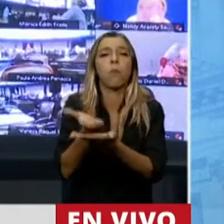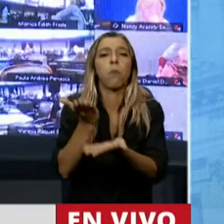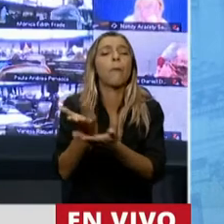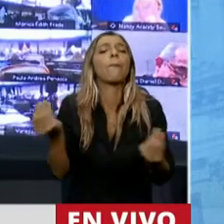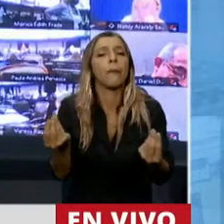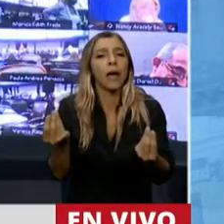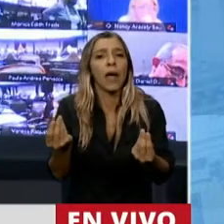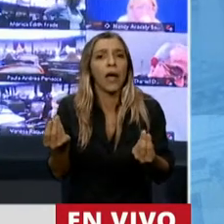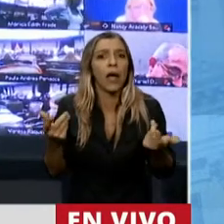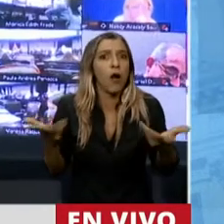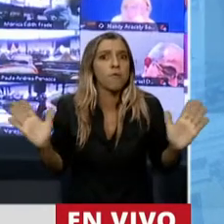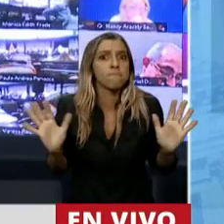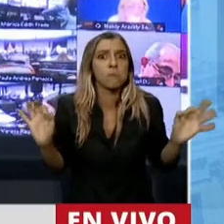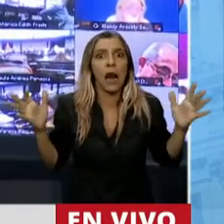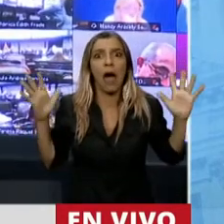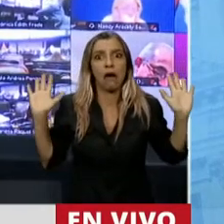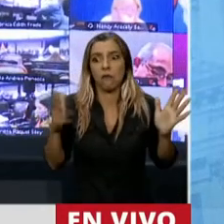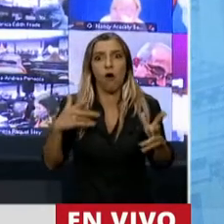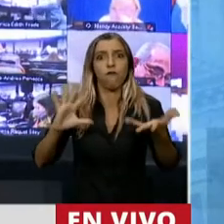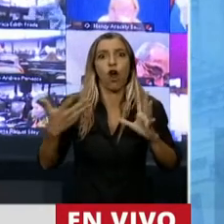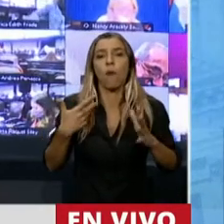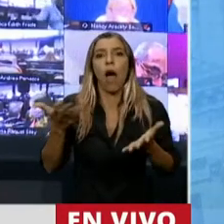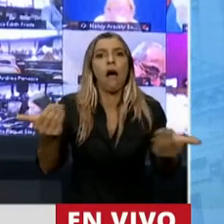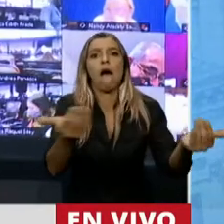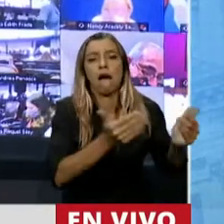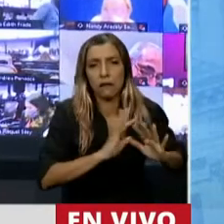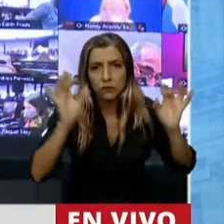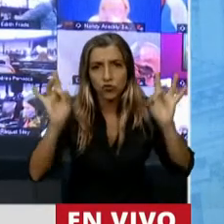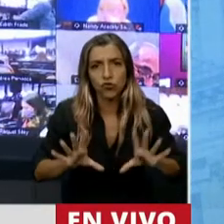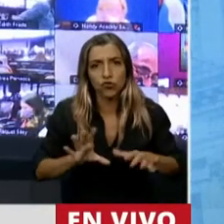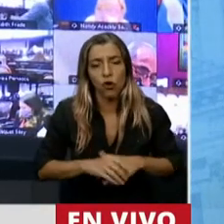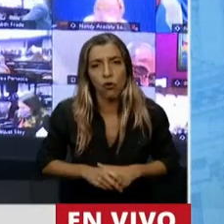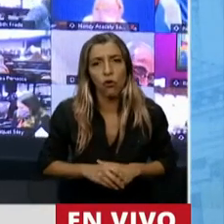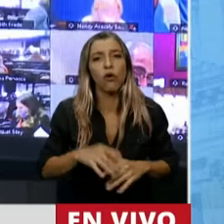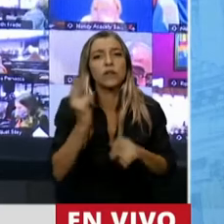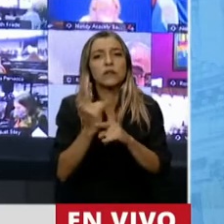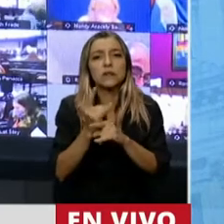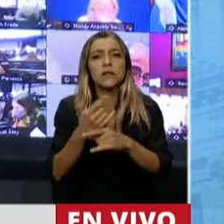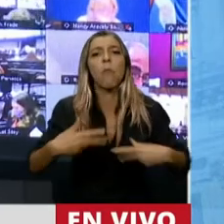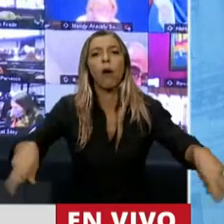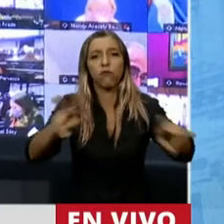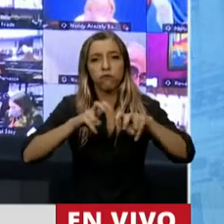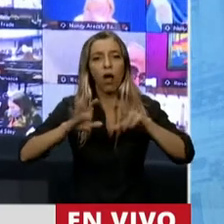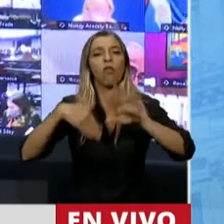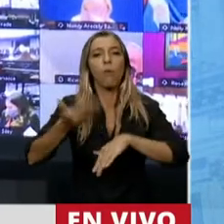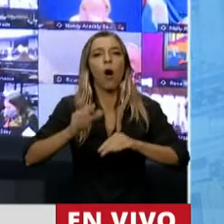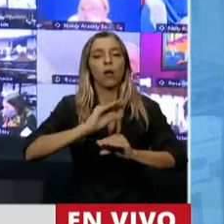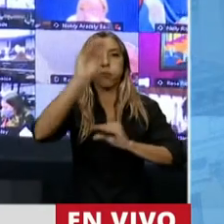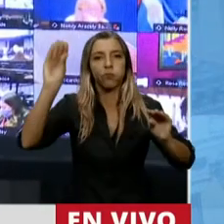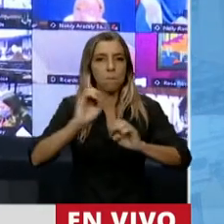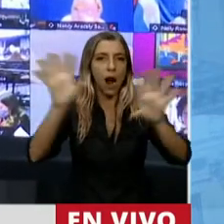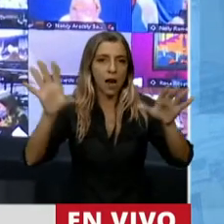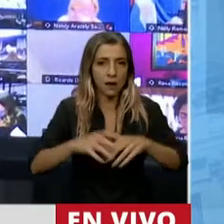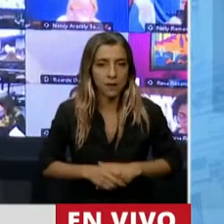argentino, este modelo de Estado redistribuye muy mal. Estamos creando un impuesto pidiéndole más sacrificios a los privados. Sin